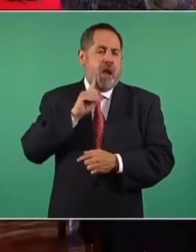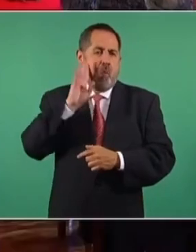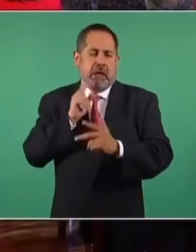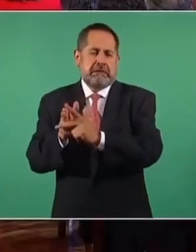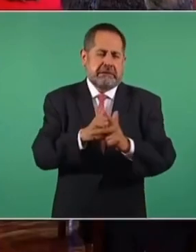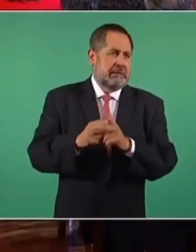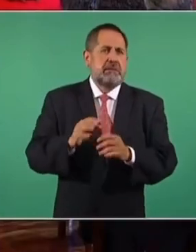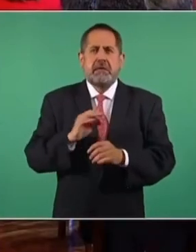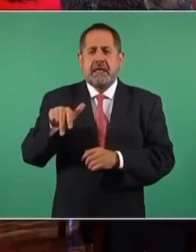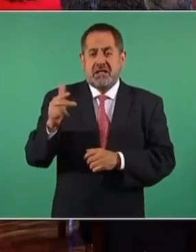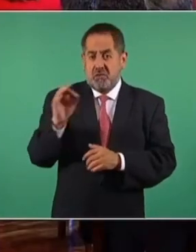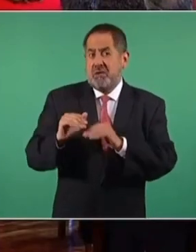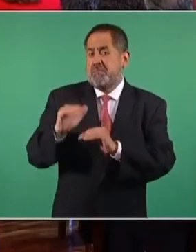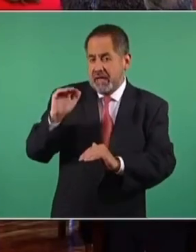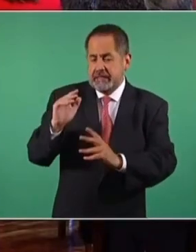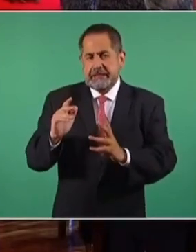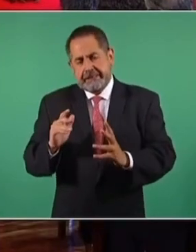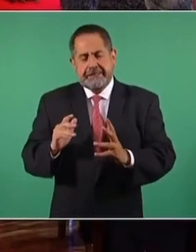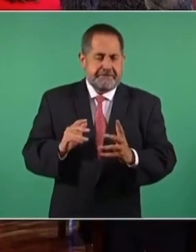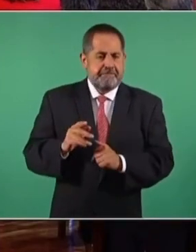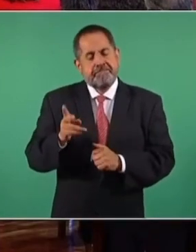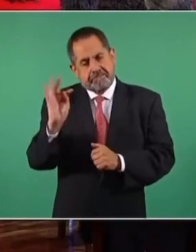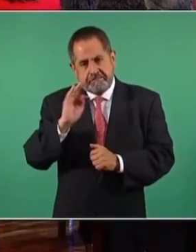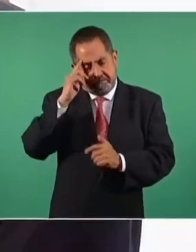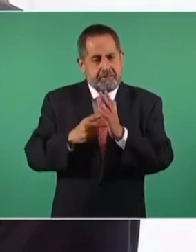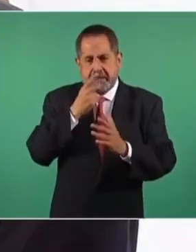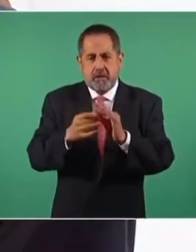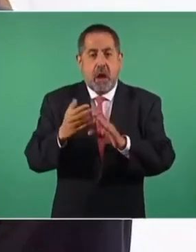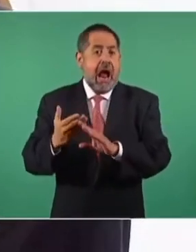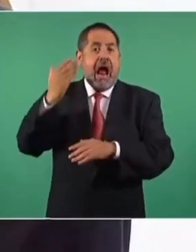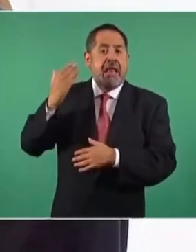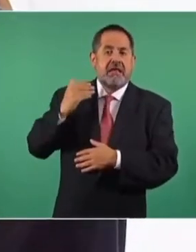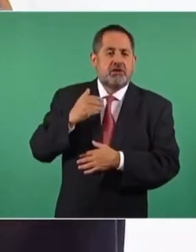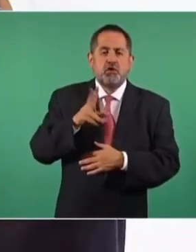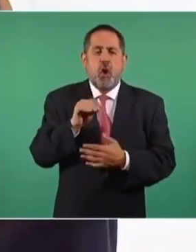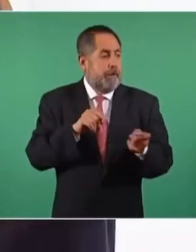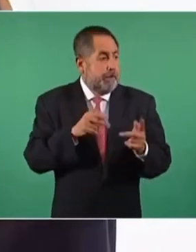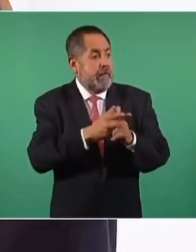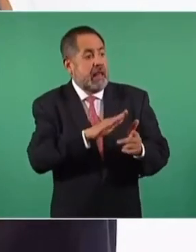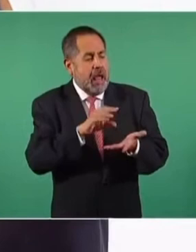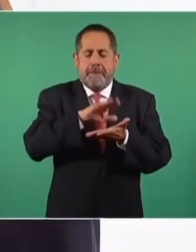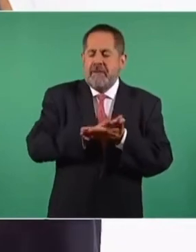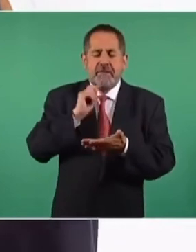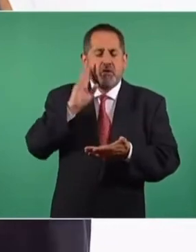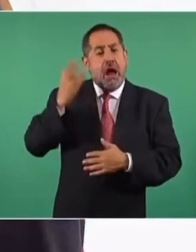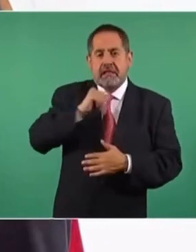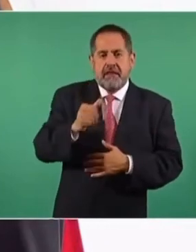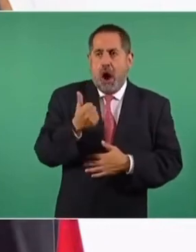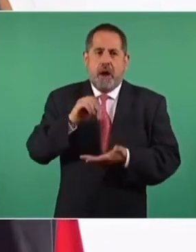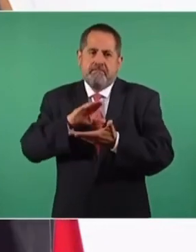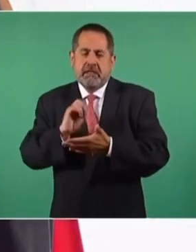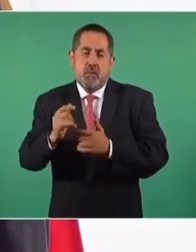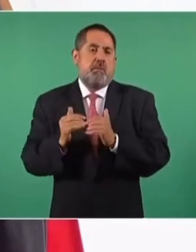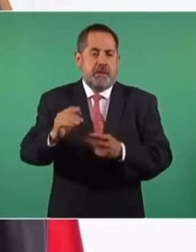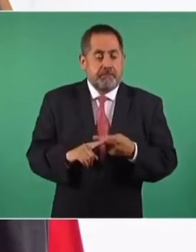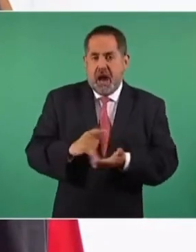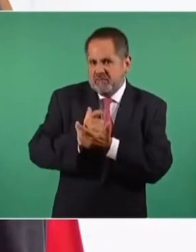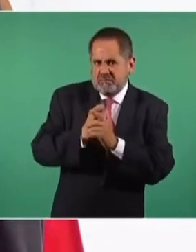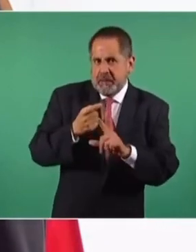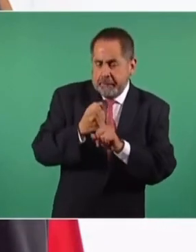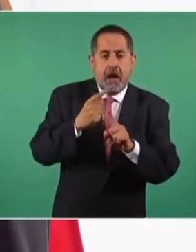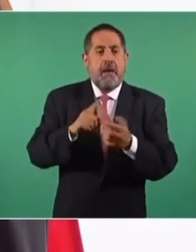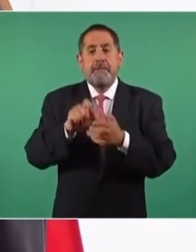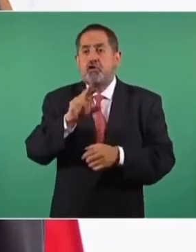que creció en 13% y que posiblemente, reitero, antes no se clasificaba como ahora. La extorsión que aumentó en 28% y el robo